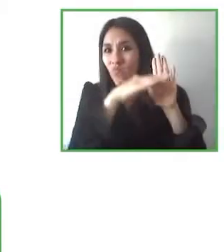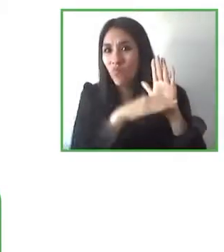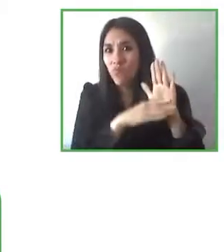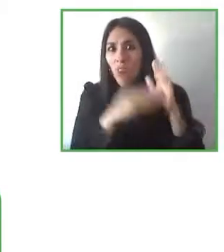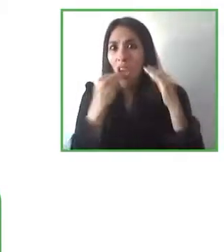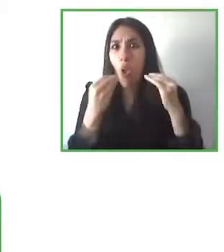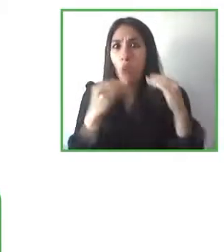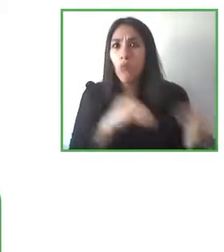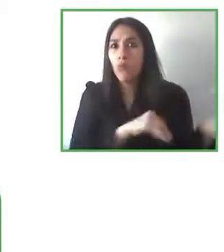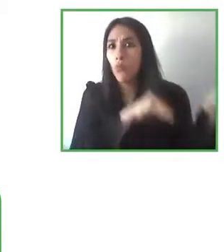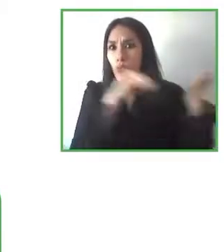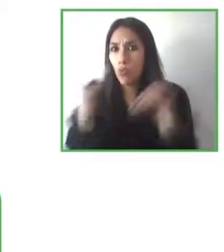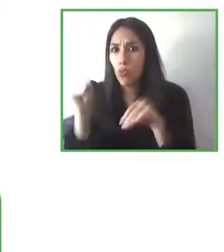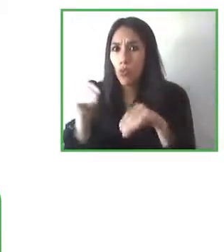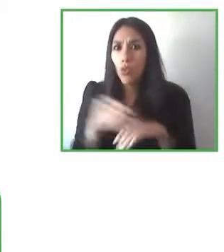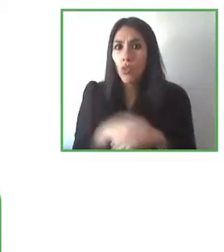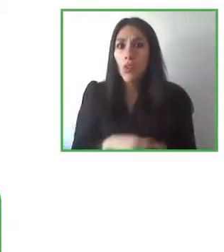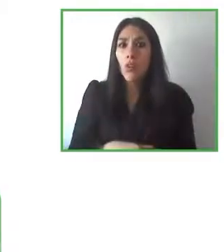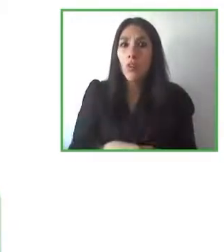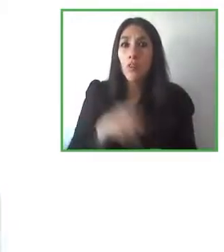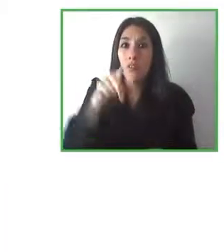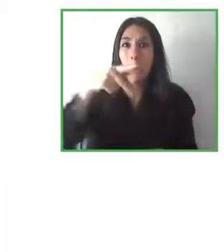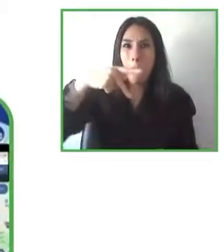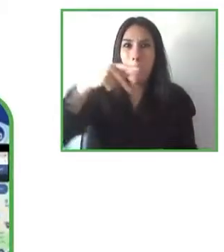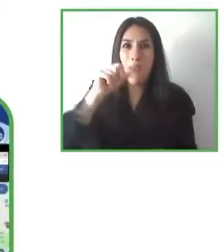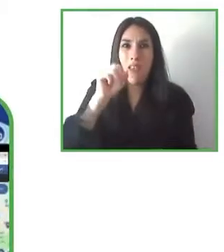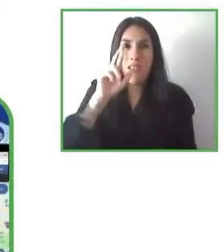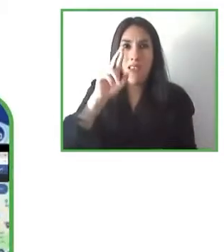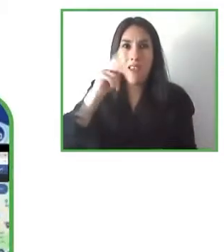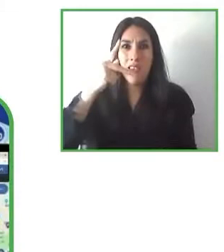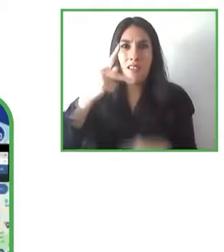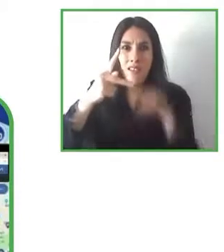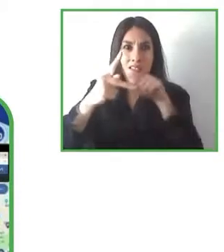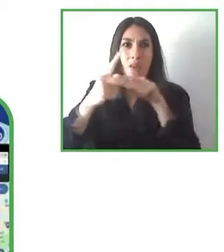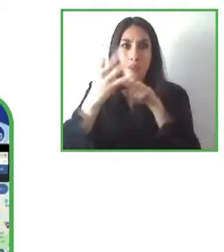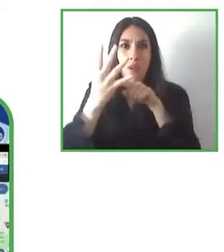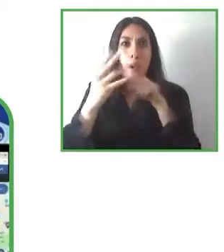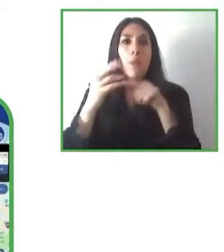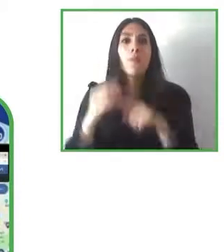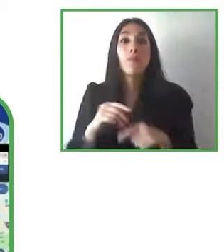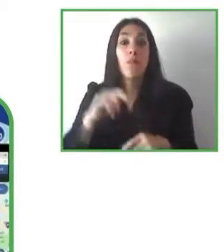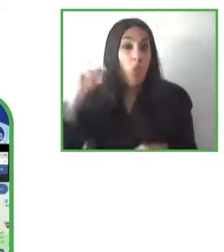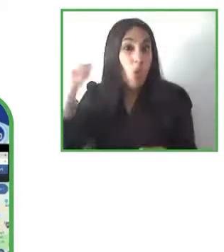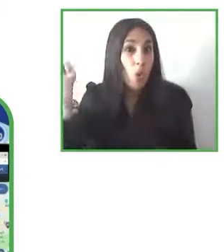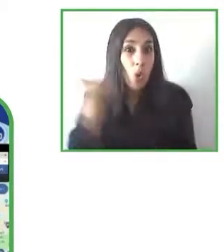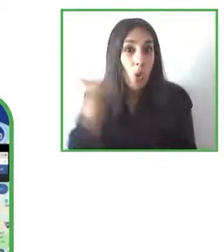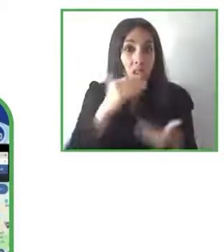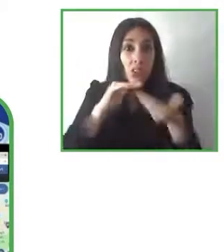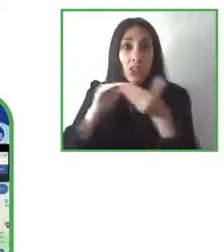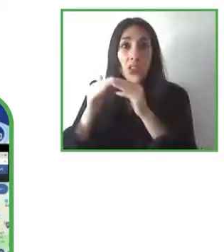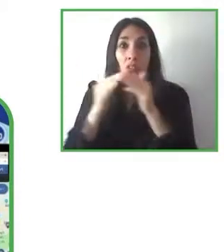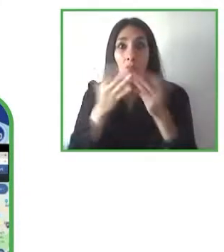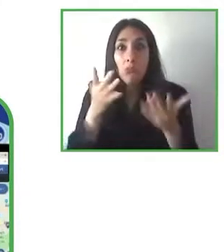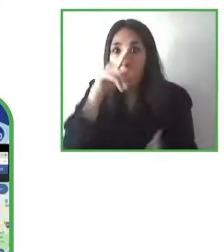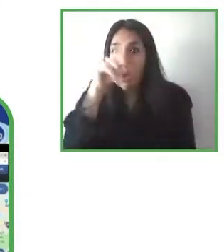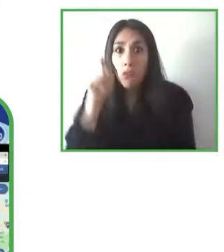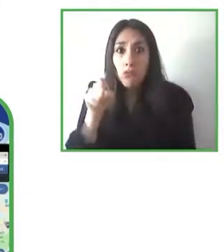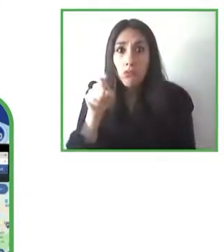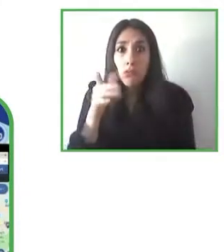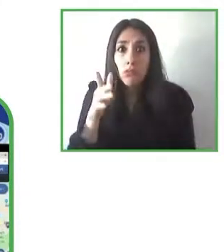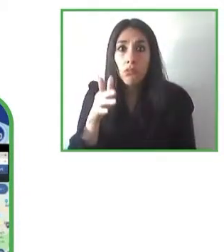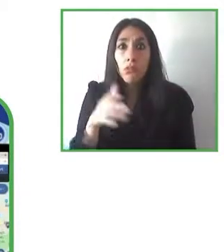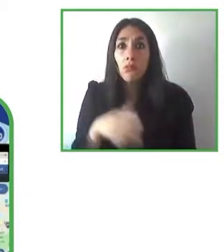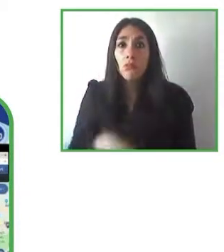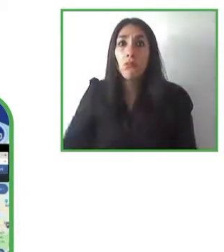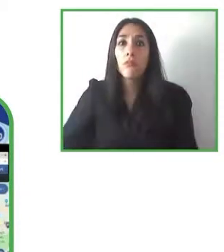regiones excelente preguntas contestando a la primera decirte que